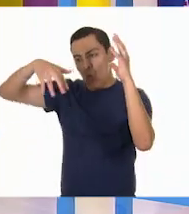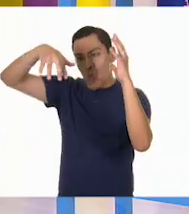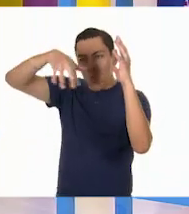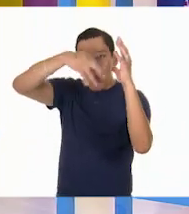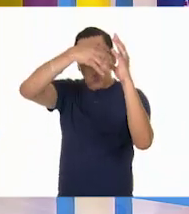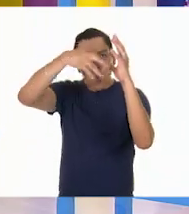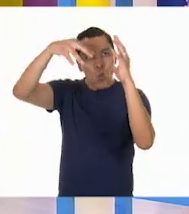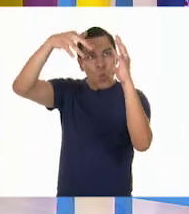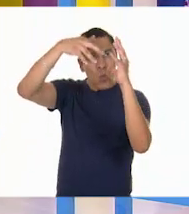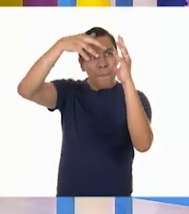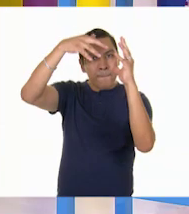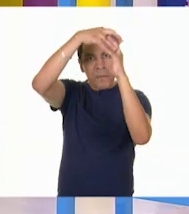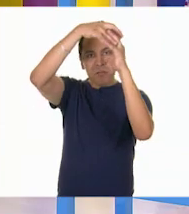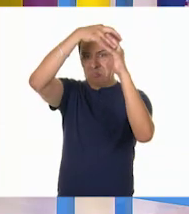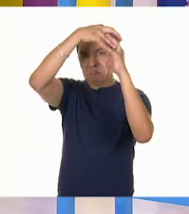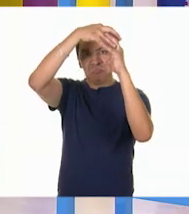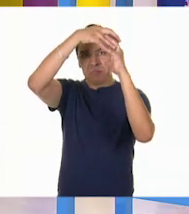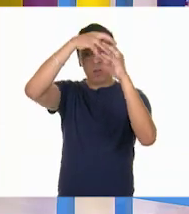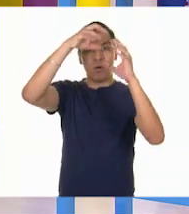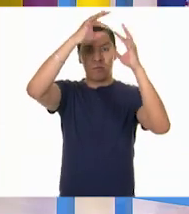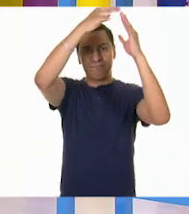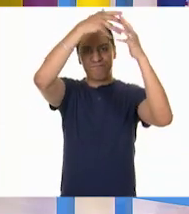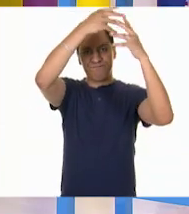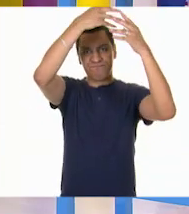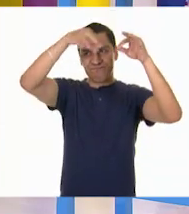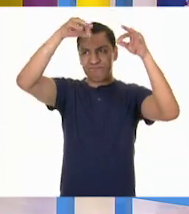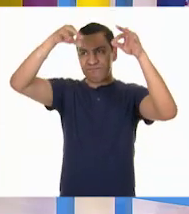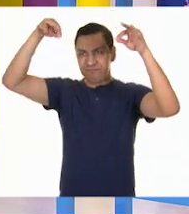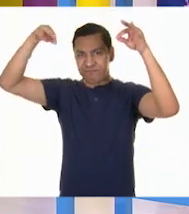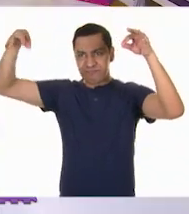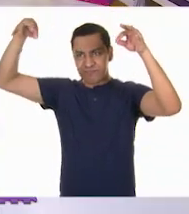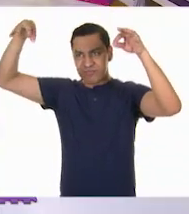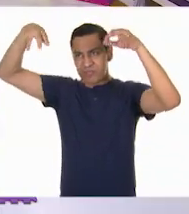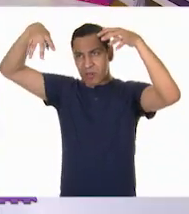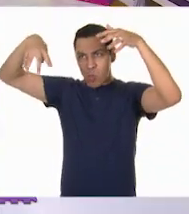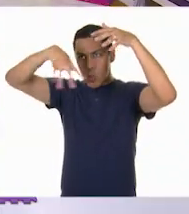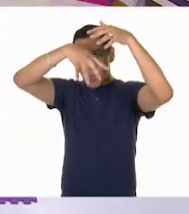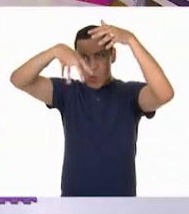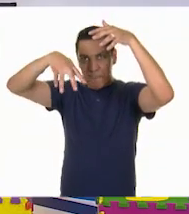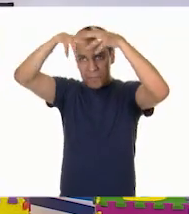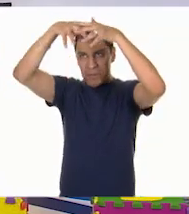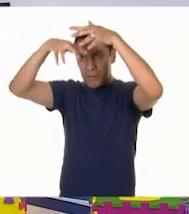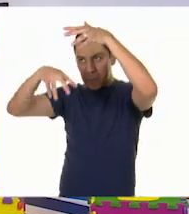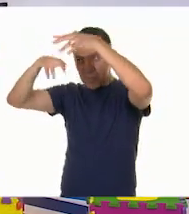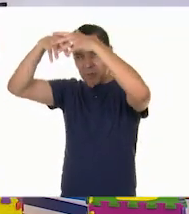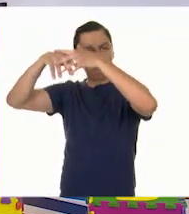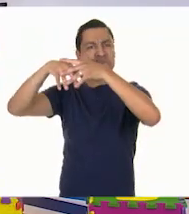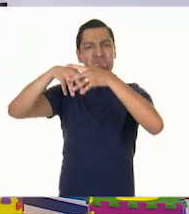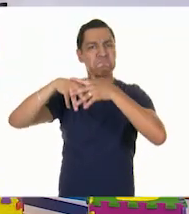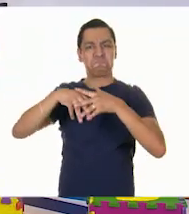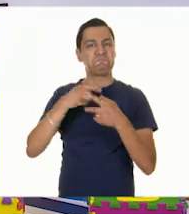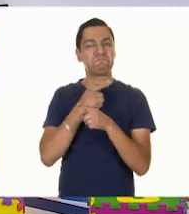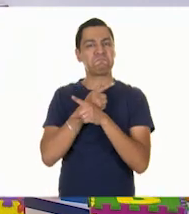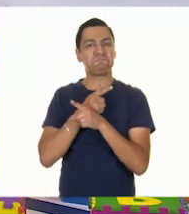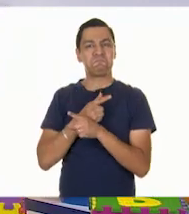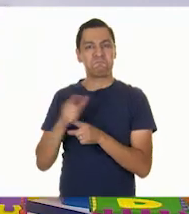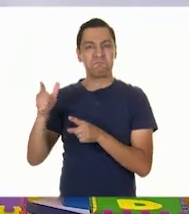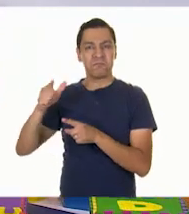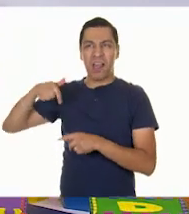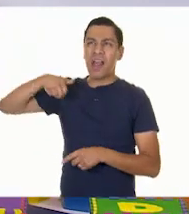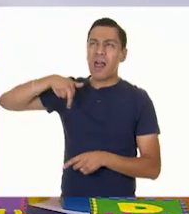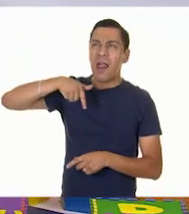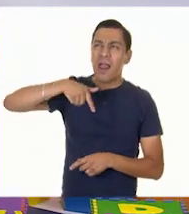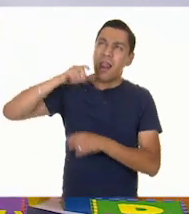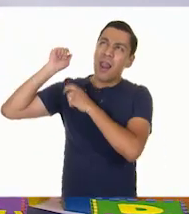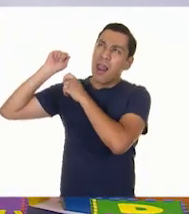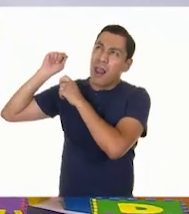cables o dentro de la casa. Es un buen lugar, ¿no te parece? Sí, porque puedes correr y correr y correr y con eso el papalote alza